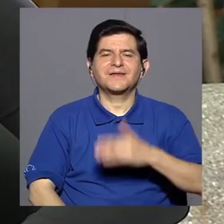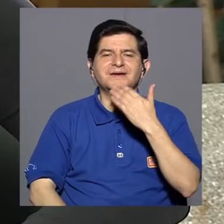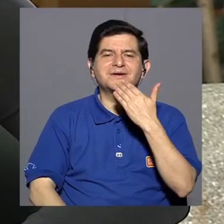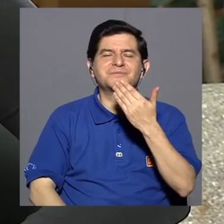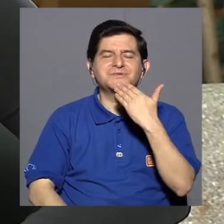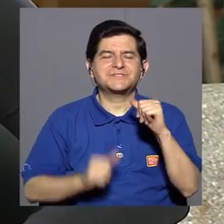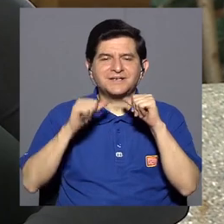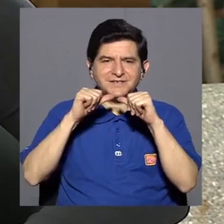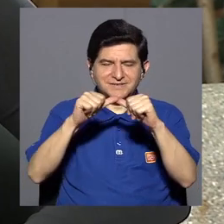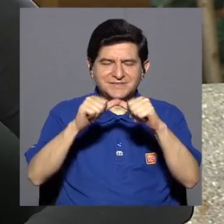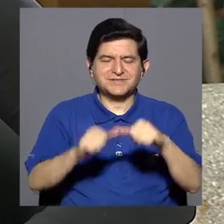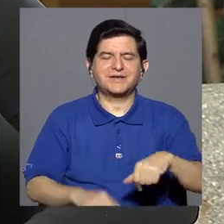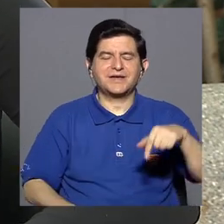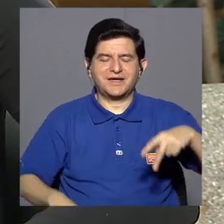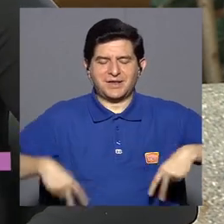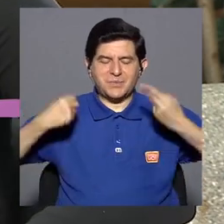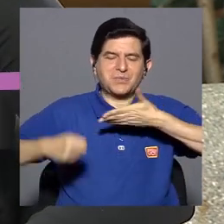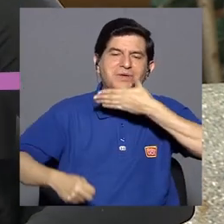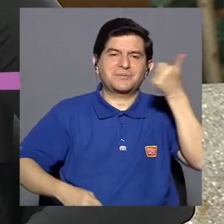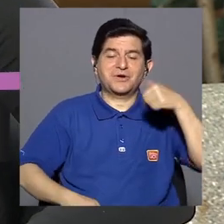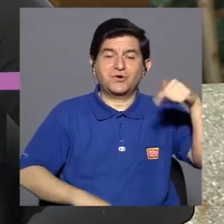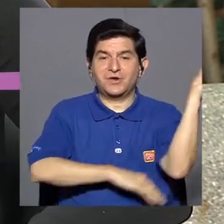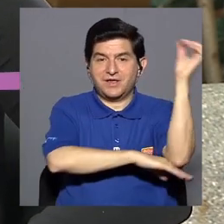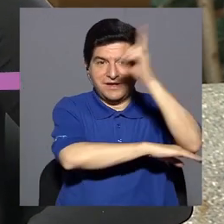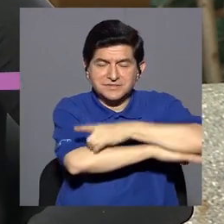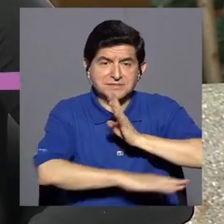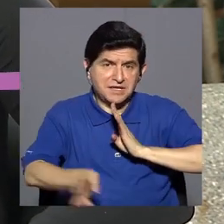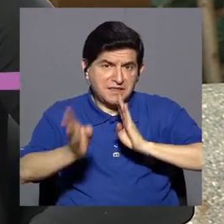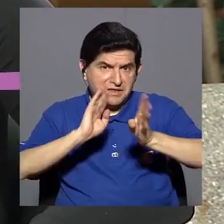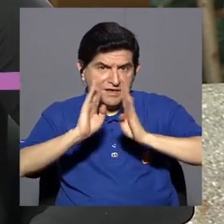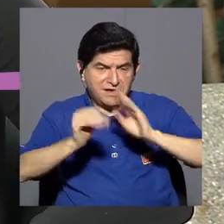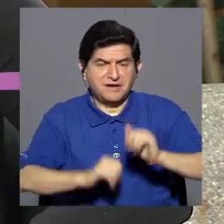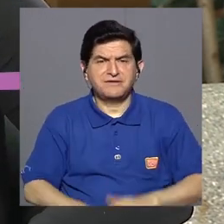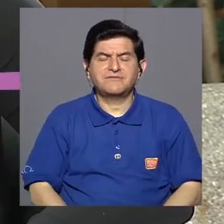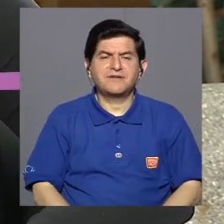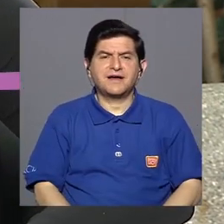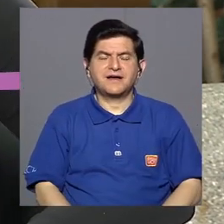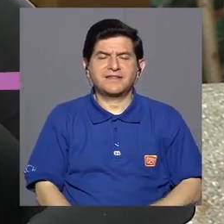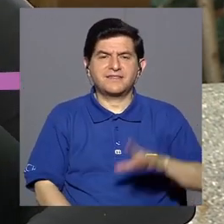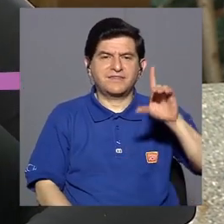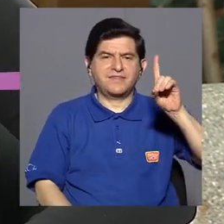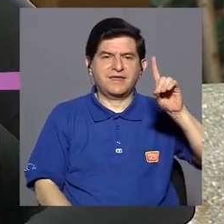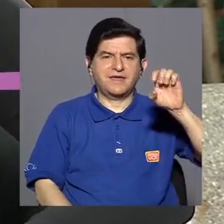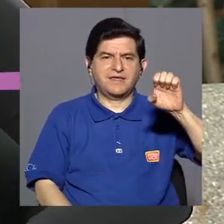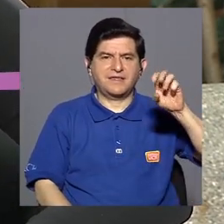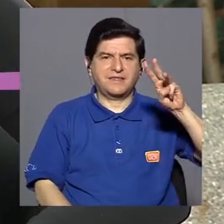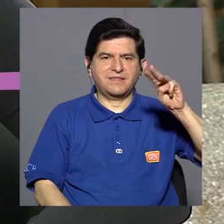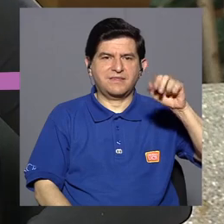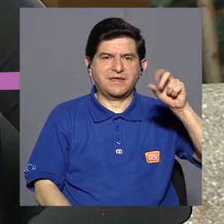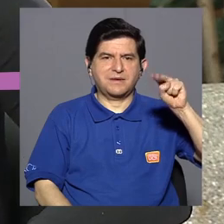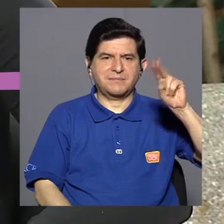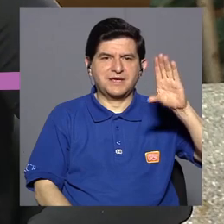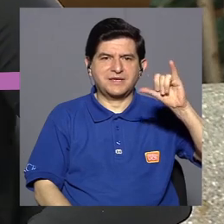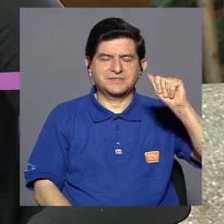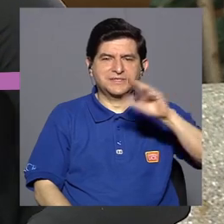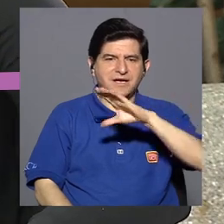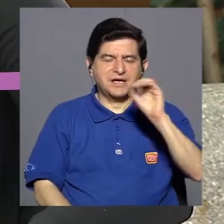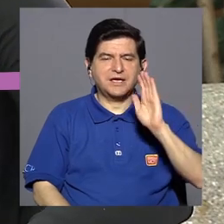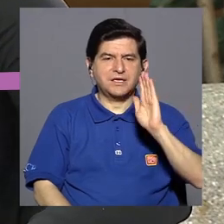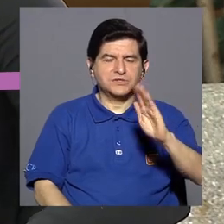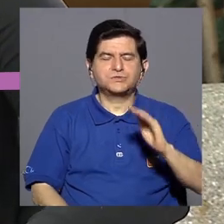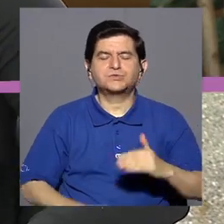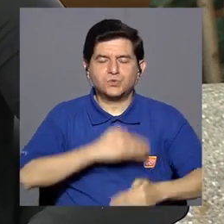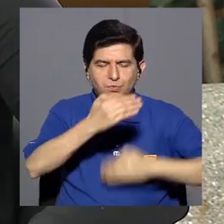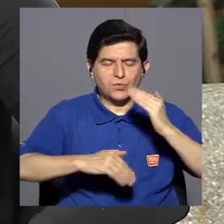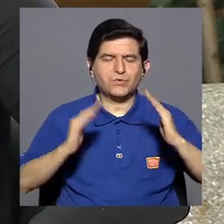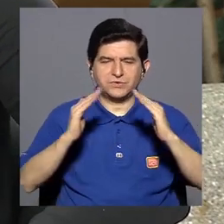Gracias por continuar con nosotros en Vivir Mejor. El día de hoy conversando acerca de la demencia y su convivencia. Para